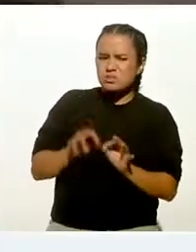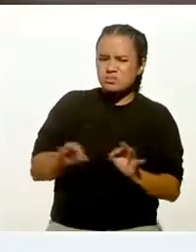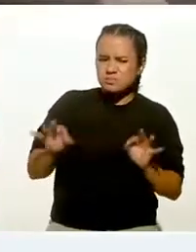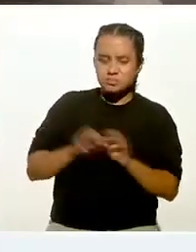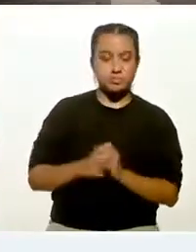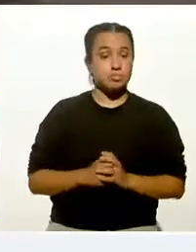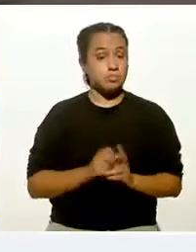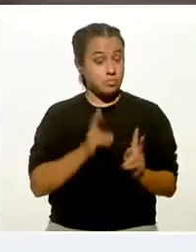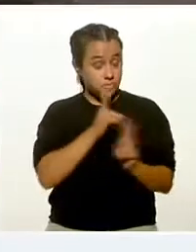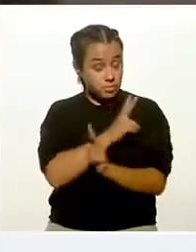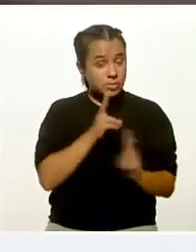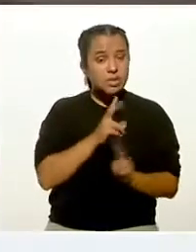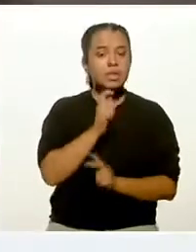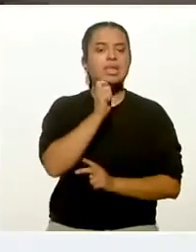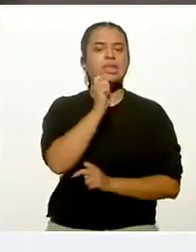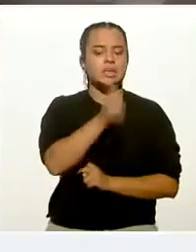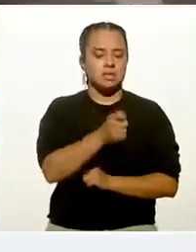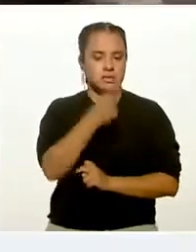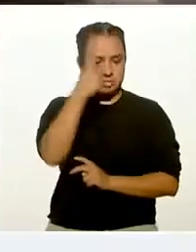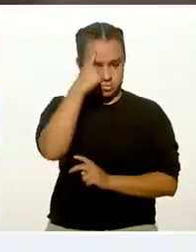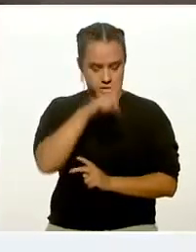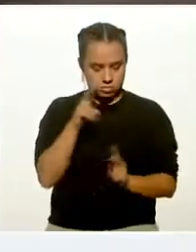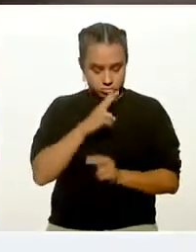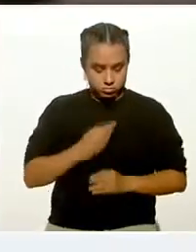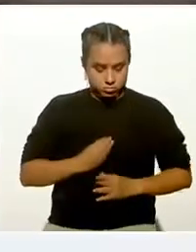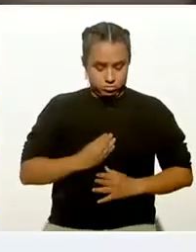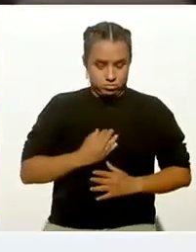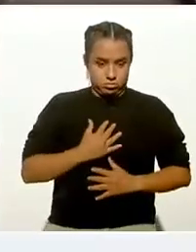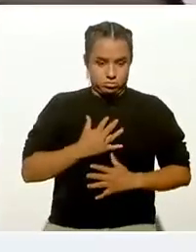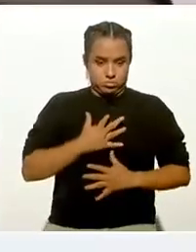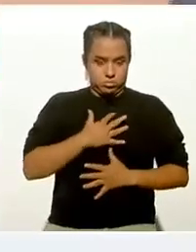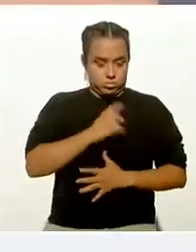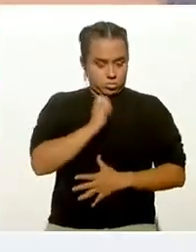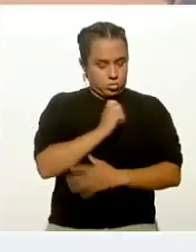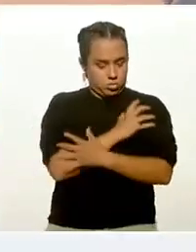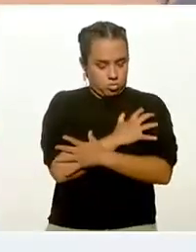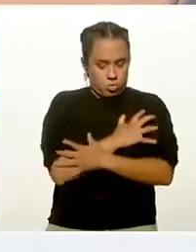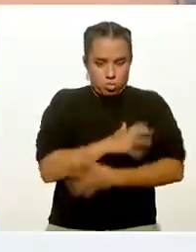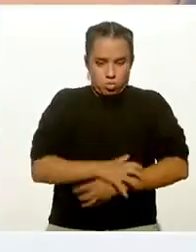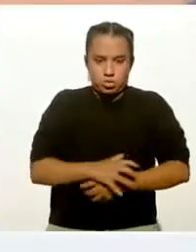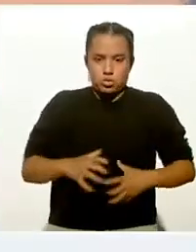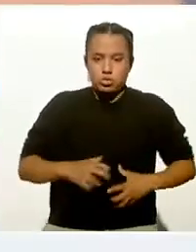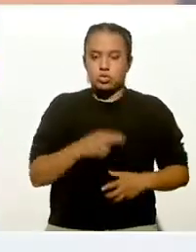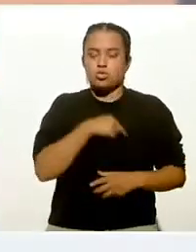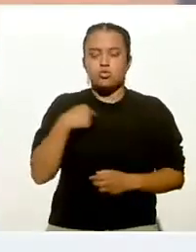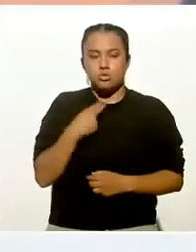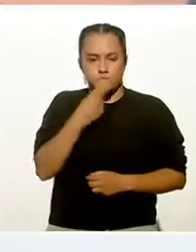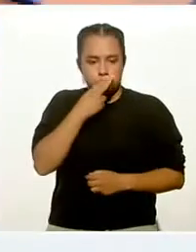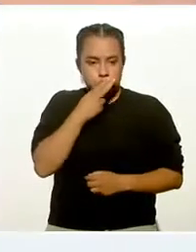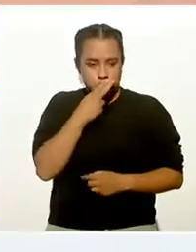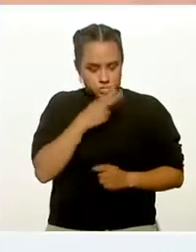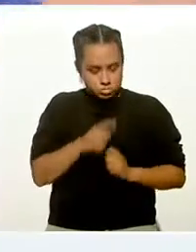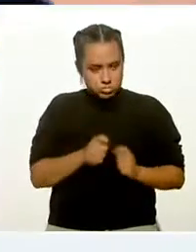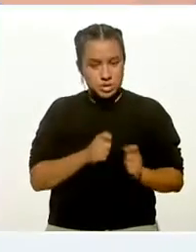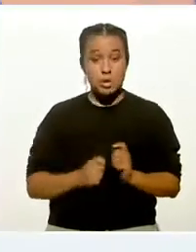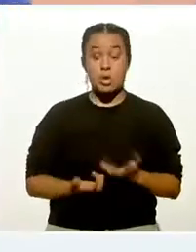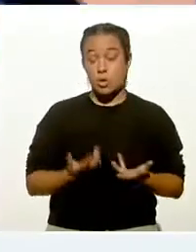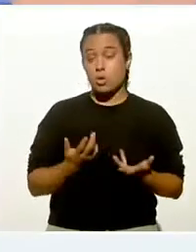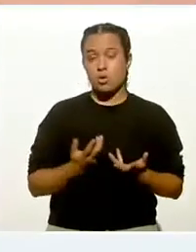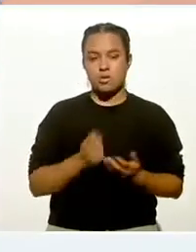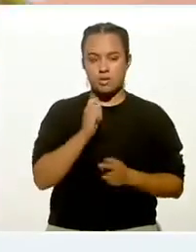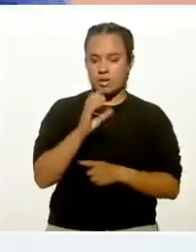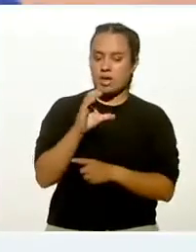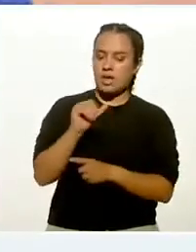respiración es la encargada de llevar el oxígeno hacia nuestros músculos, que son los que estamos utilizando. Es por ello que se les llaman